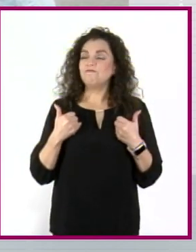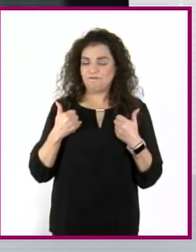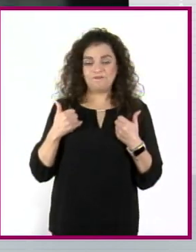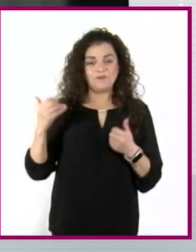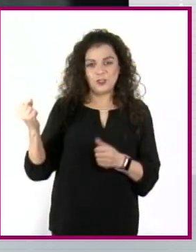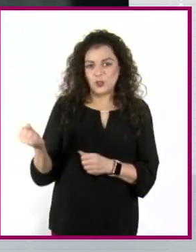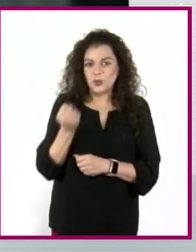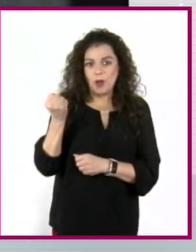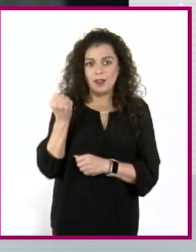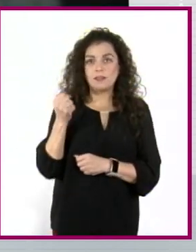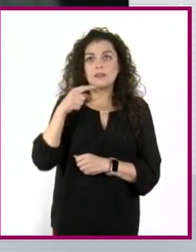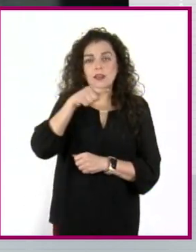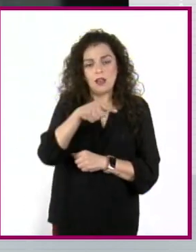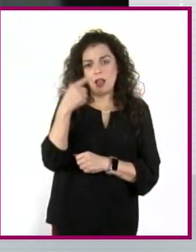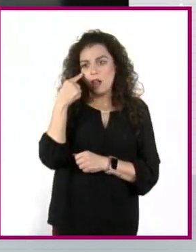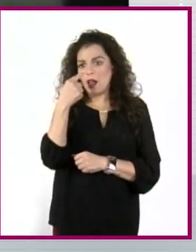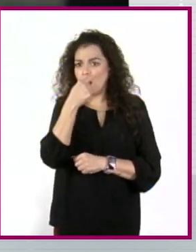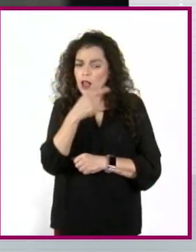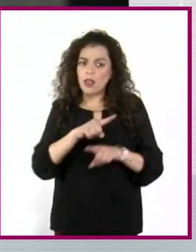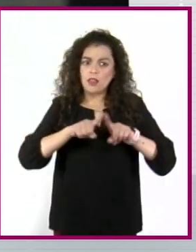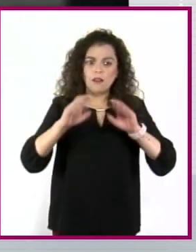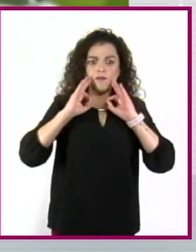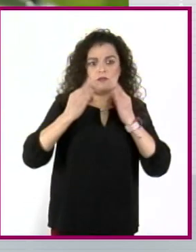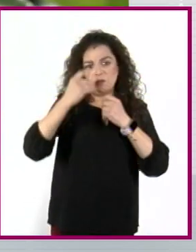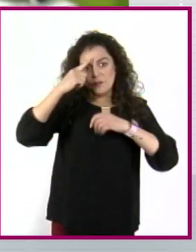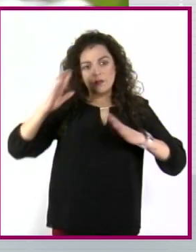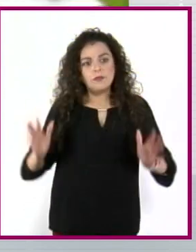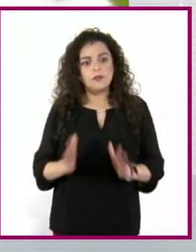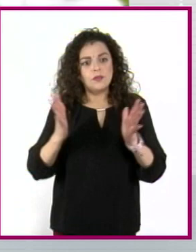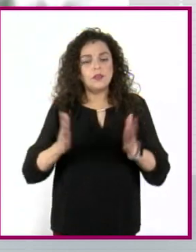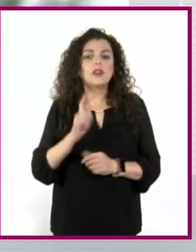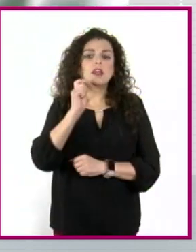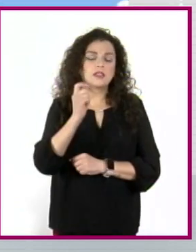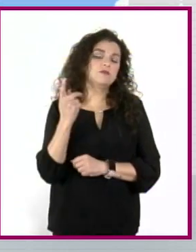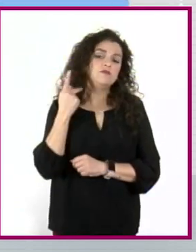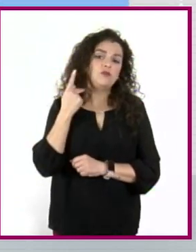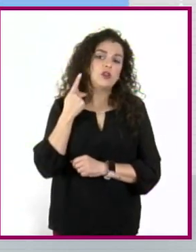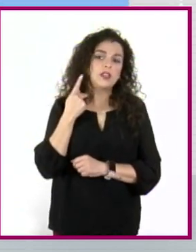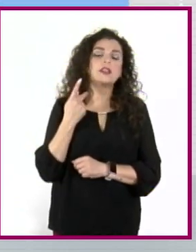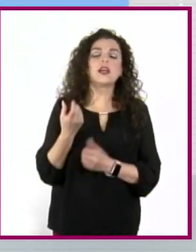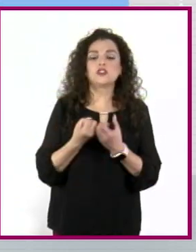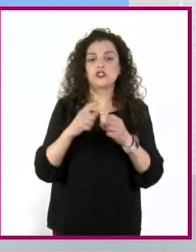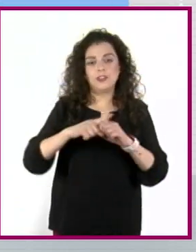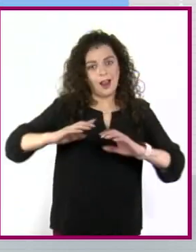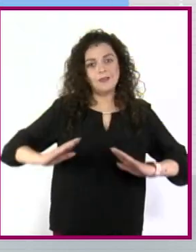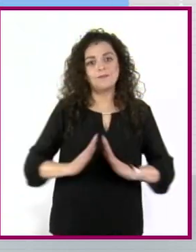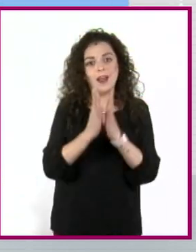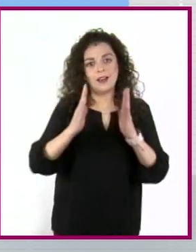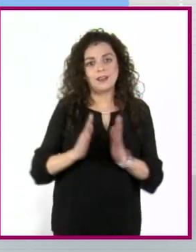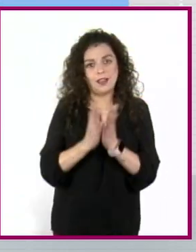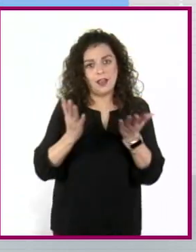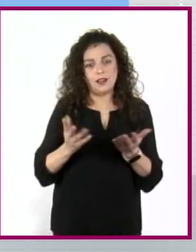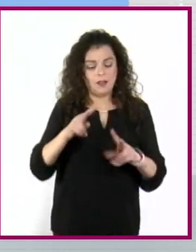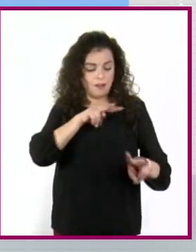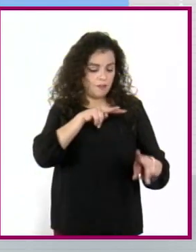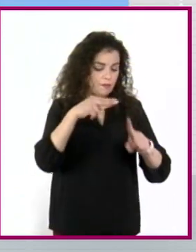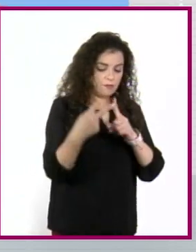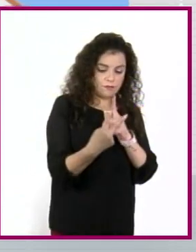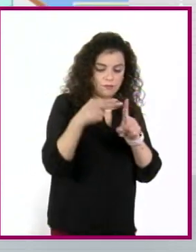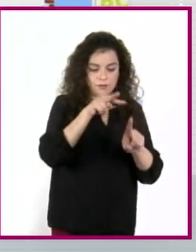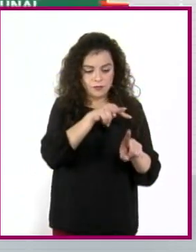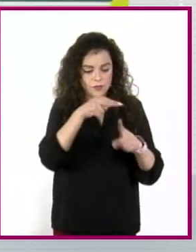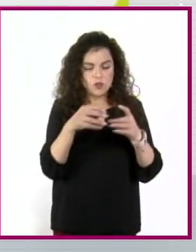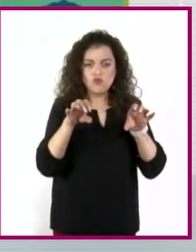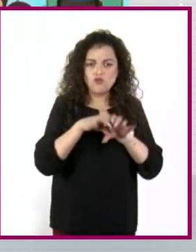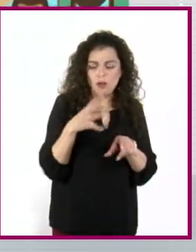crítica y están impulsando nuevas formas de participación política y social. Y están cuestionando las perspectivas desde las que se comprenden y